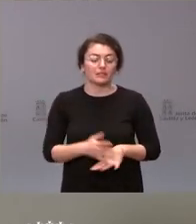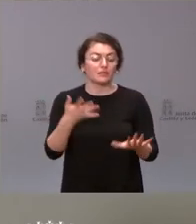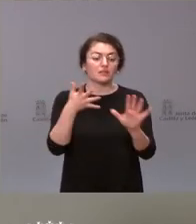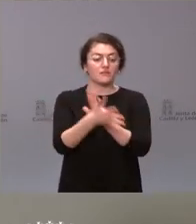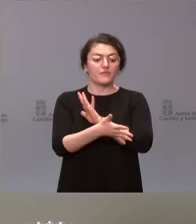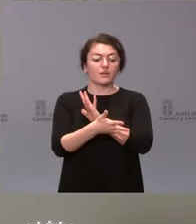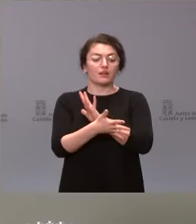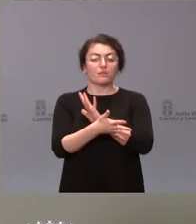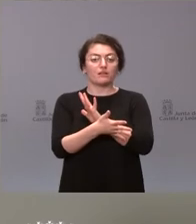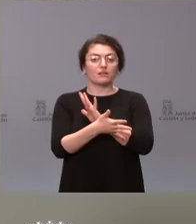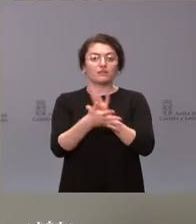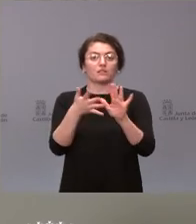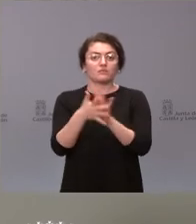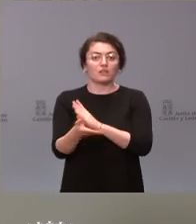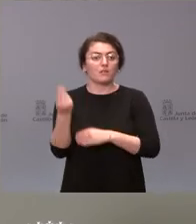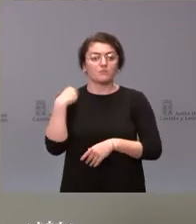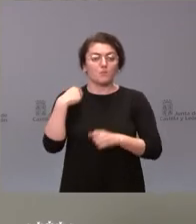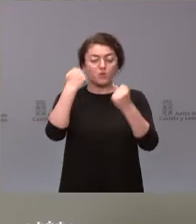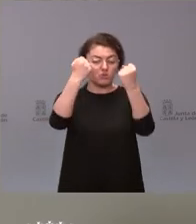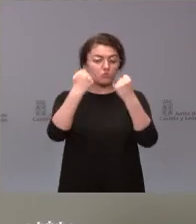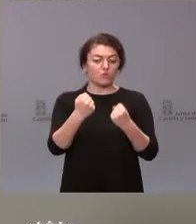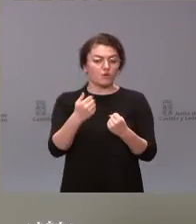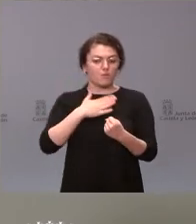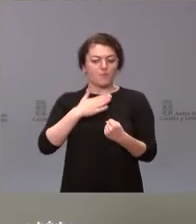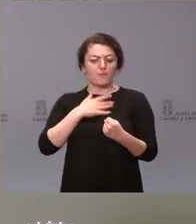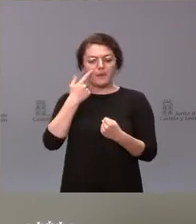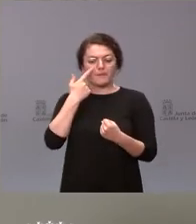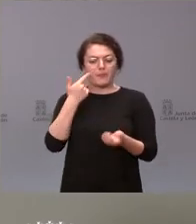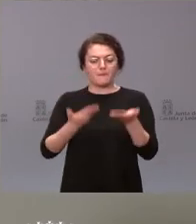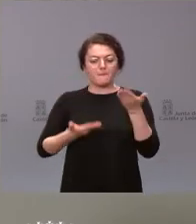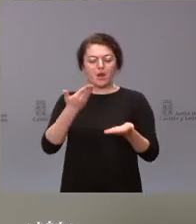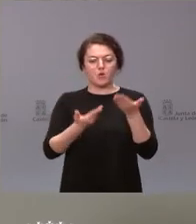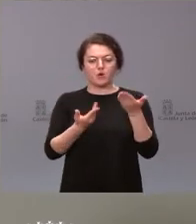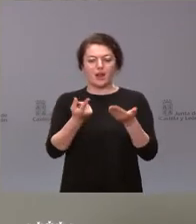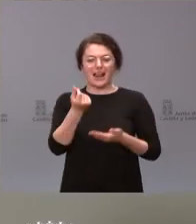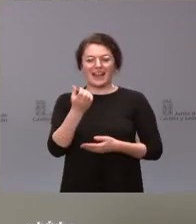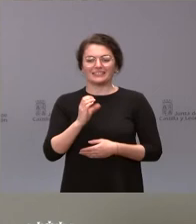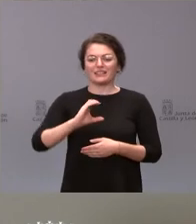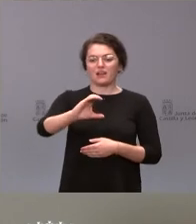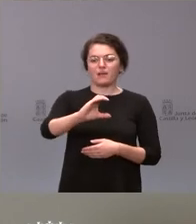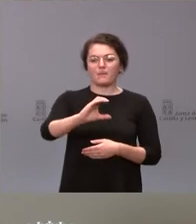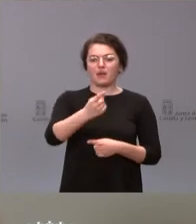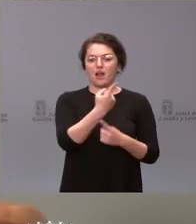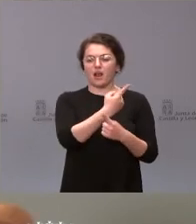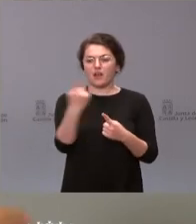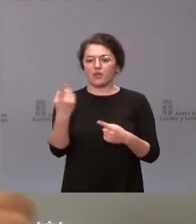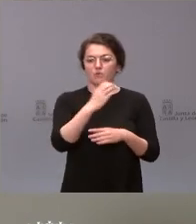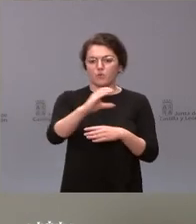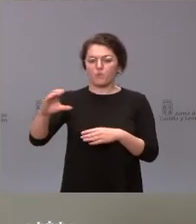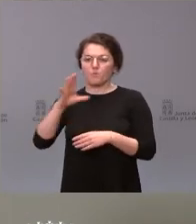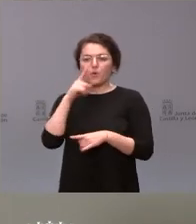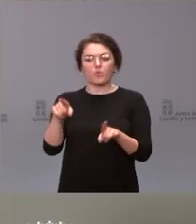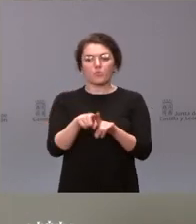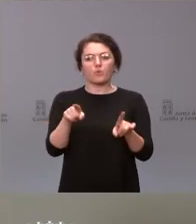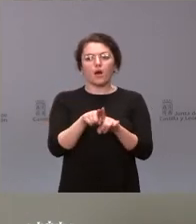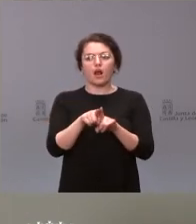viendo con las propias instituciones propias pues se valore cuáles son las cantidades más adecuadas de asignar dentro de ese espíritu de austeridad que siempre